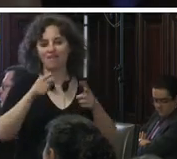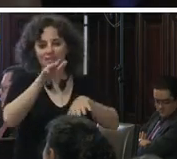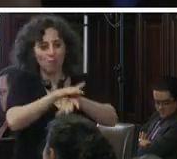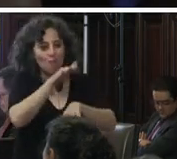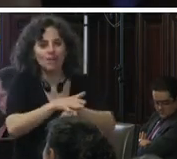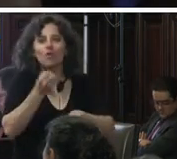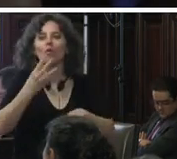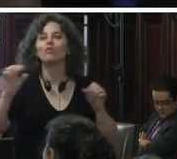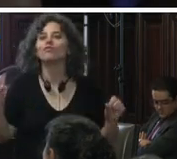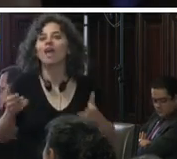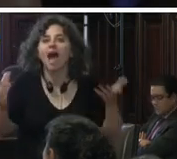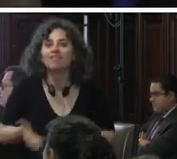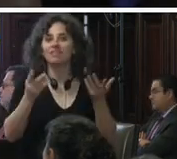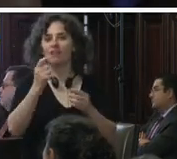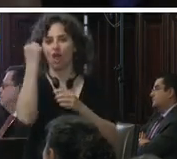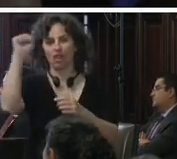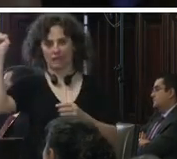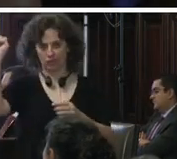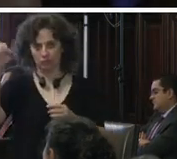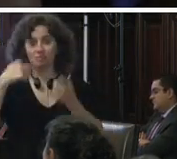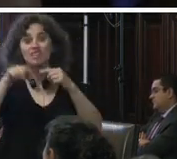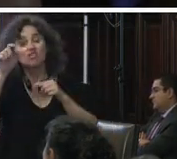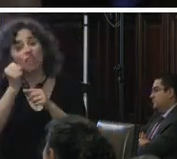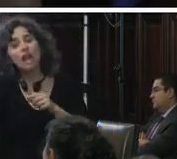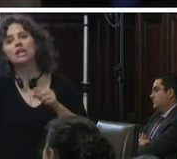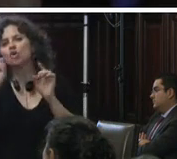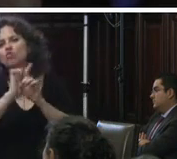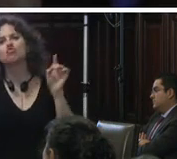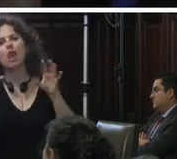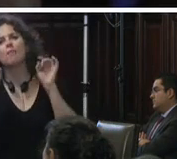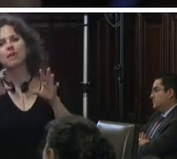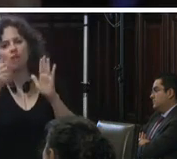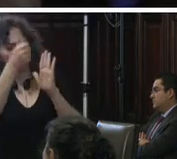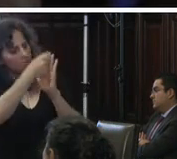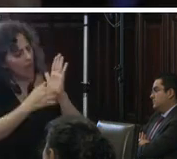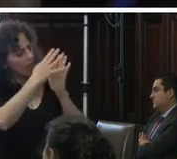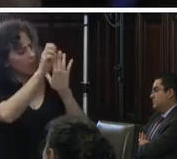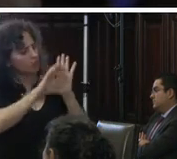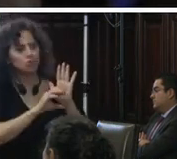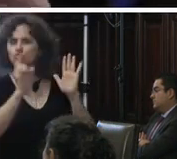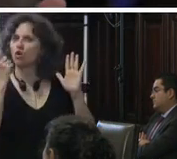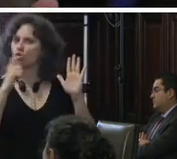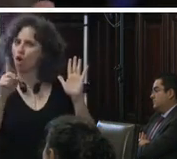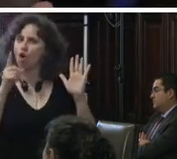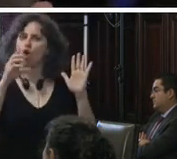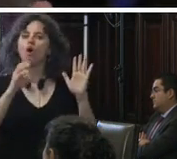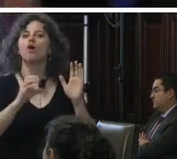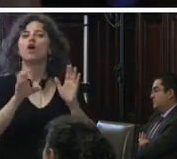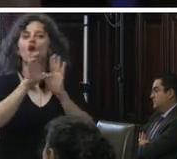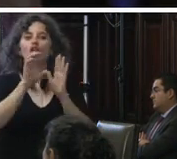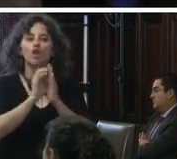cuando se activa uno de estos delitos y esos delitos no son solo los que están en el texto constitucional el código